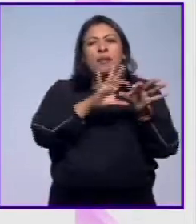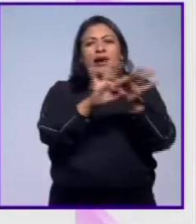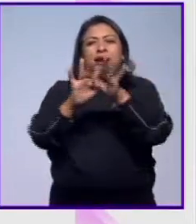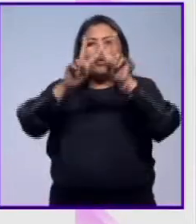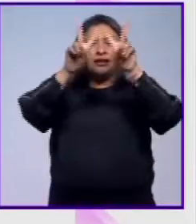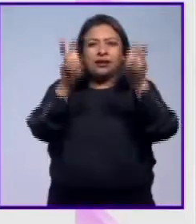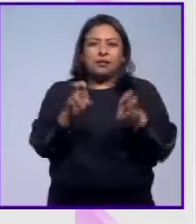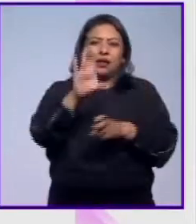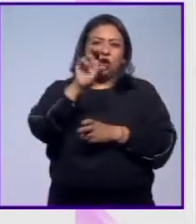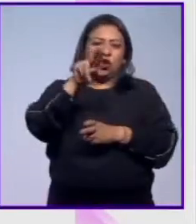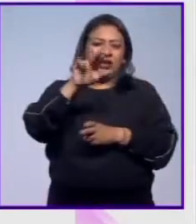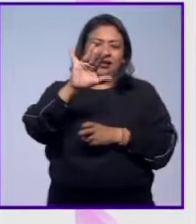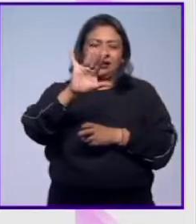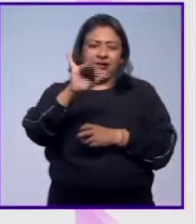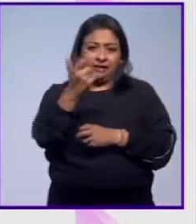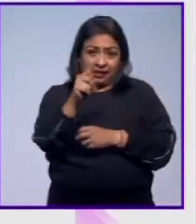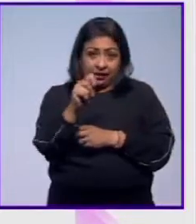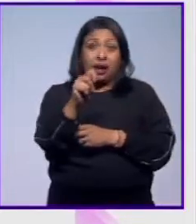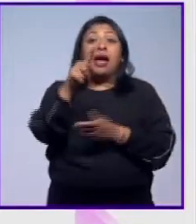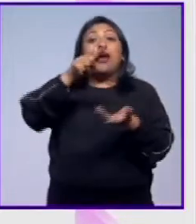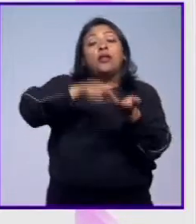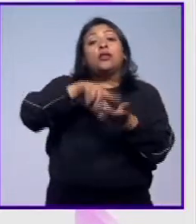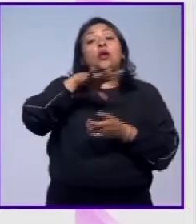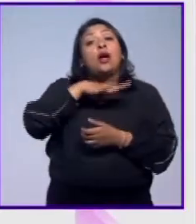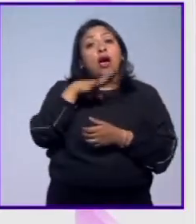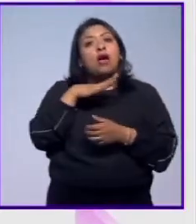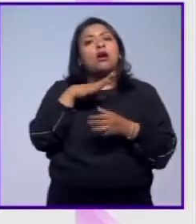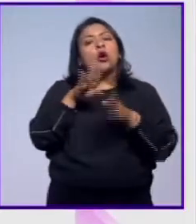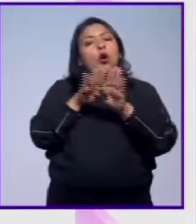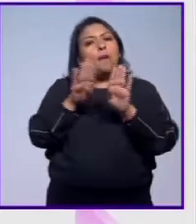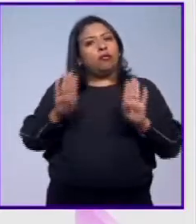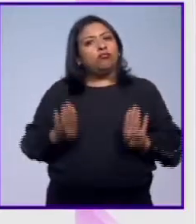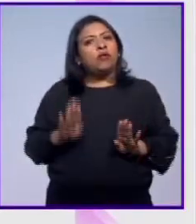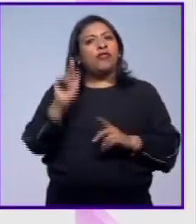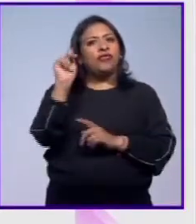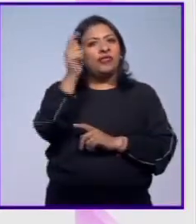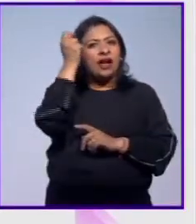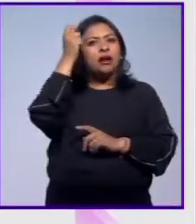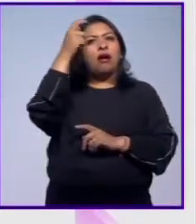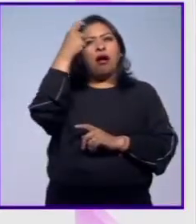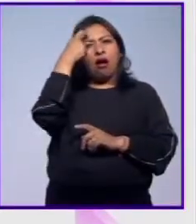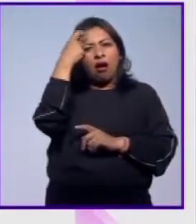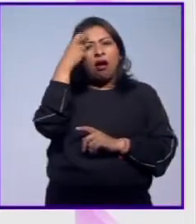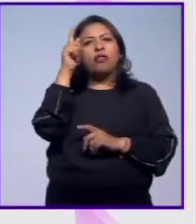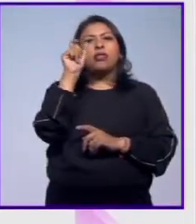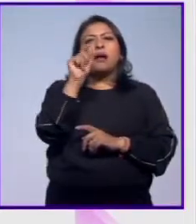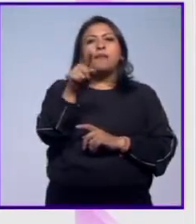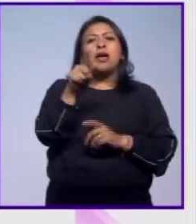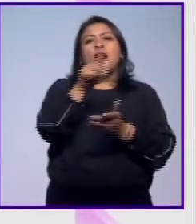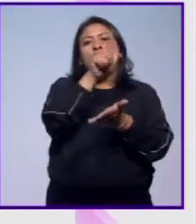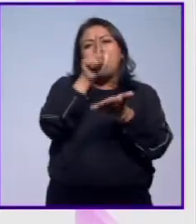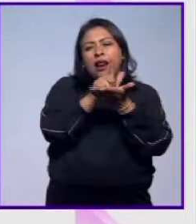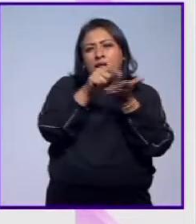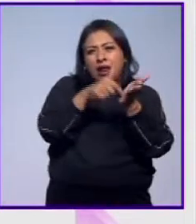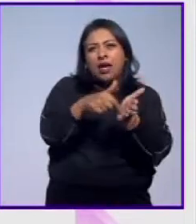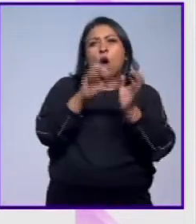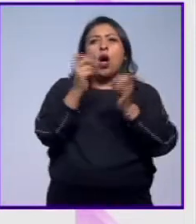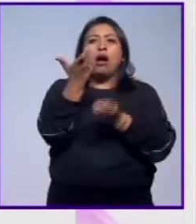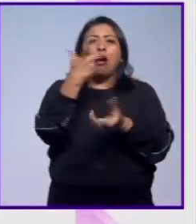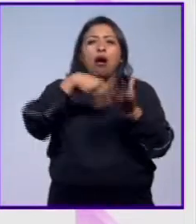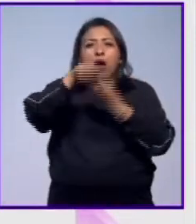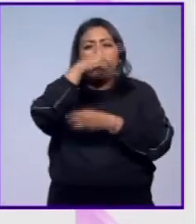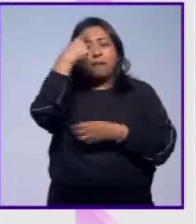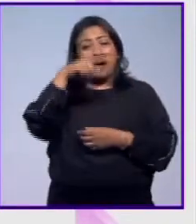Temáticas de Conacyt, la cual aborda las condiciones técnicas, intelectuales, legales y económicas para que las